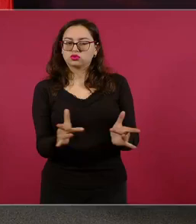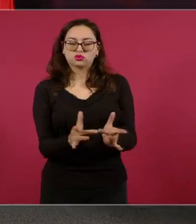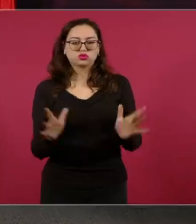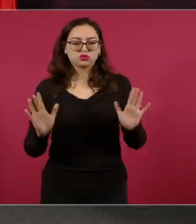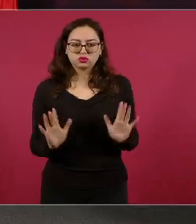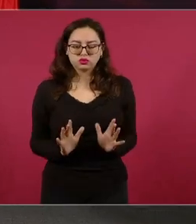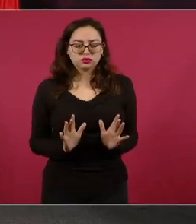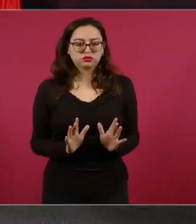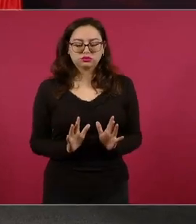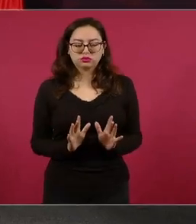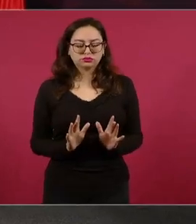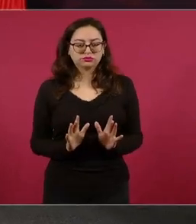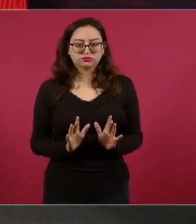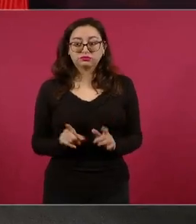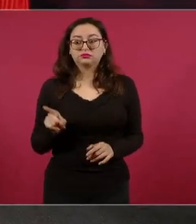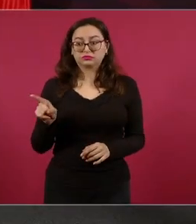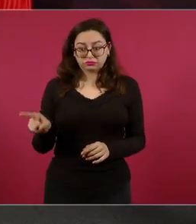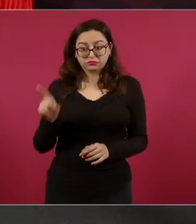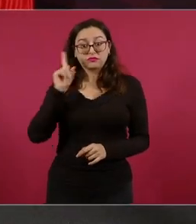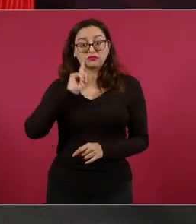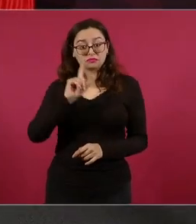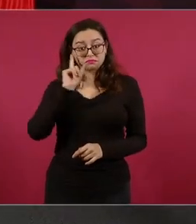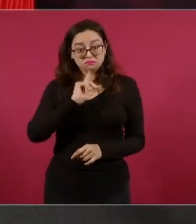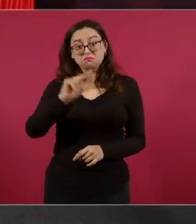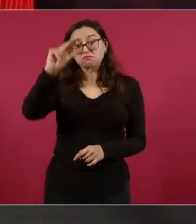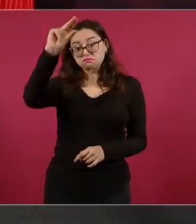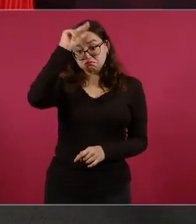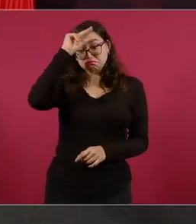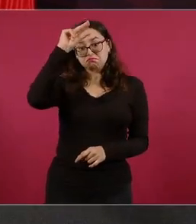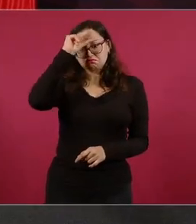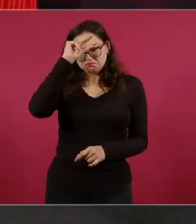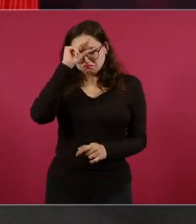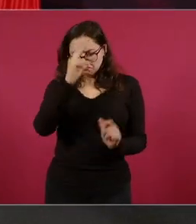es una mujer preparada.